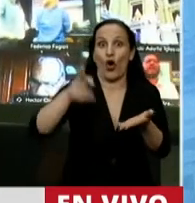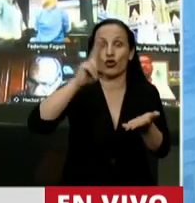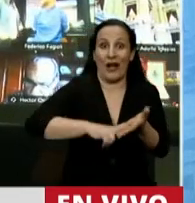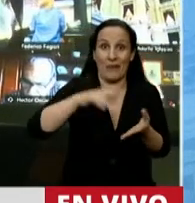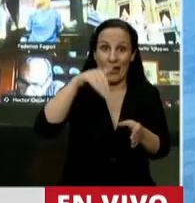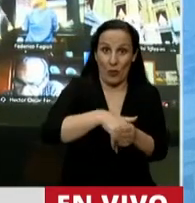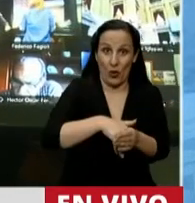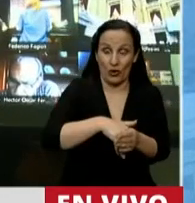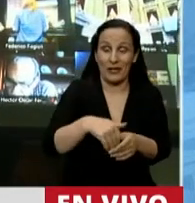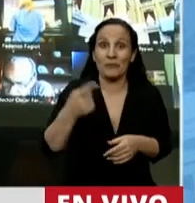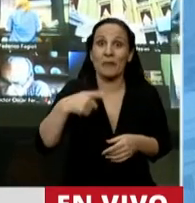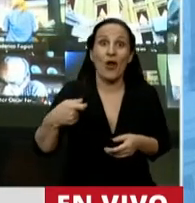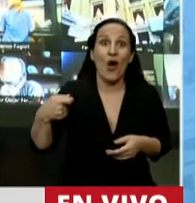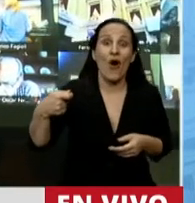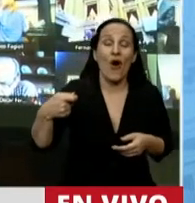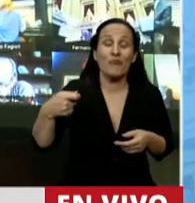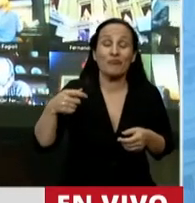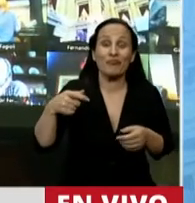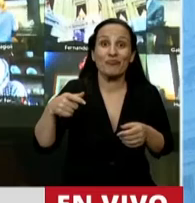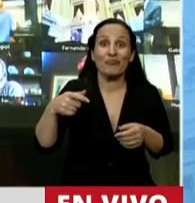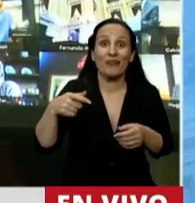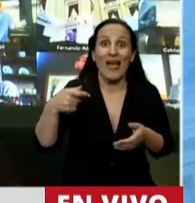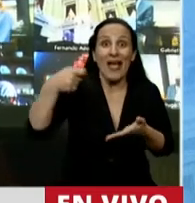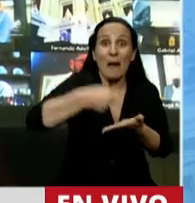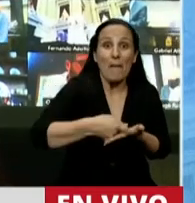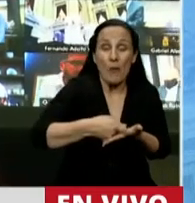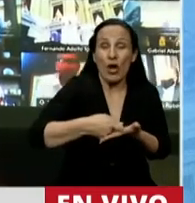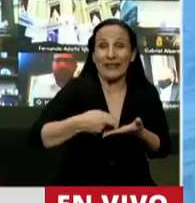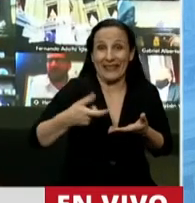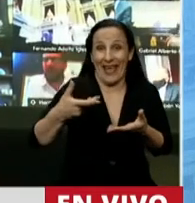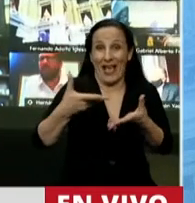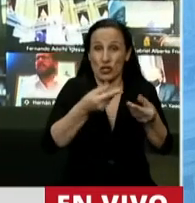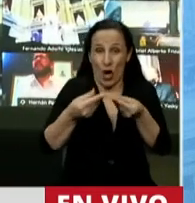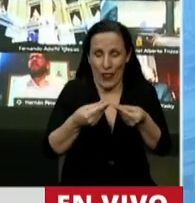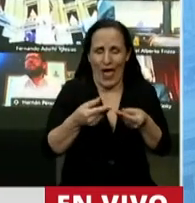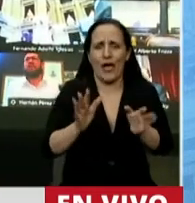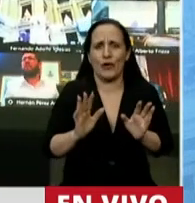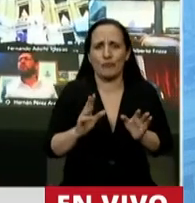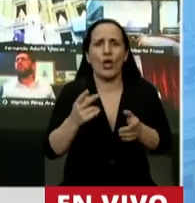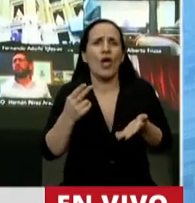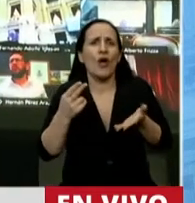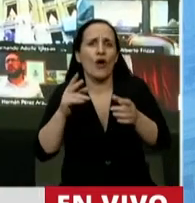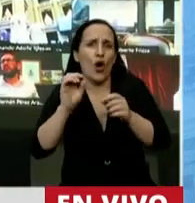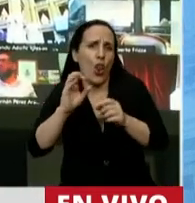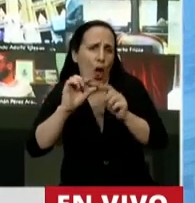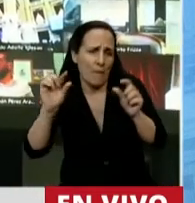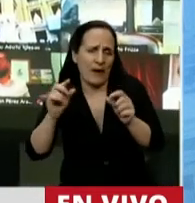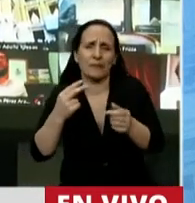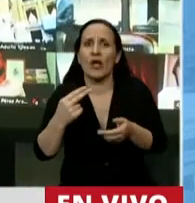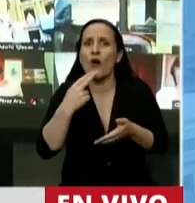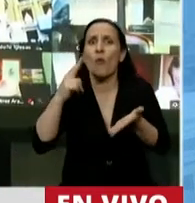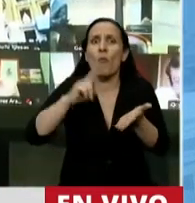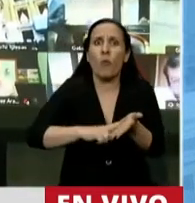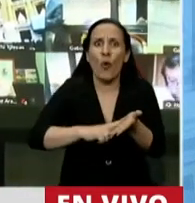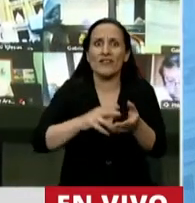Pero el aporte solidario, presidenta, o impuesto a las riquezas, o como quieran llamarlo, va más allá. Creo que está